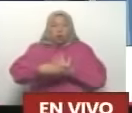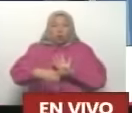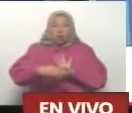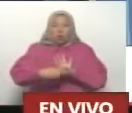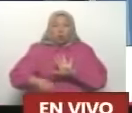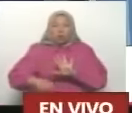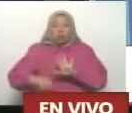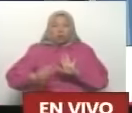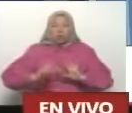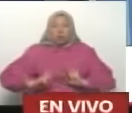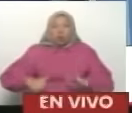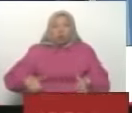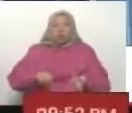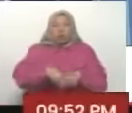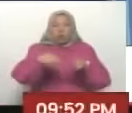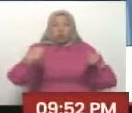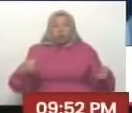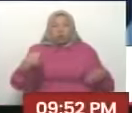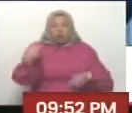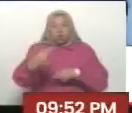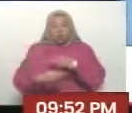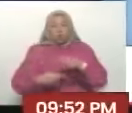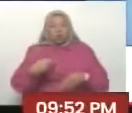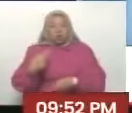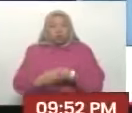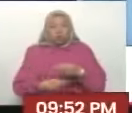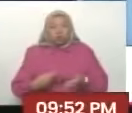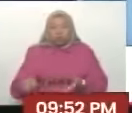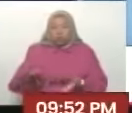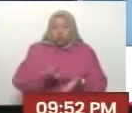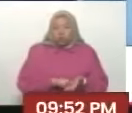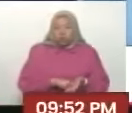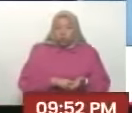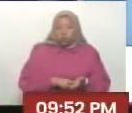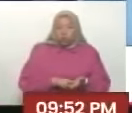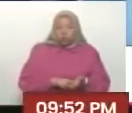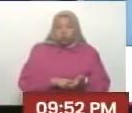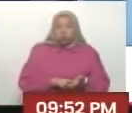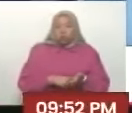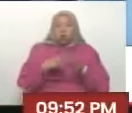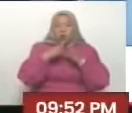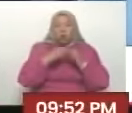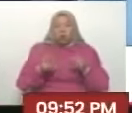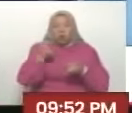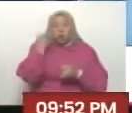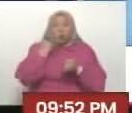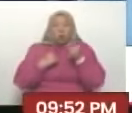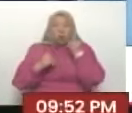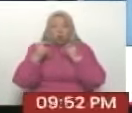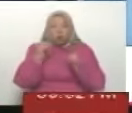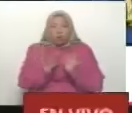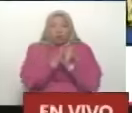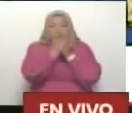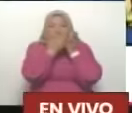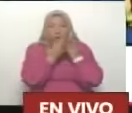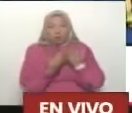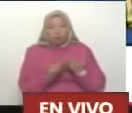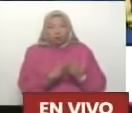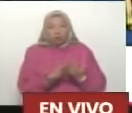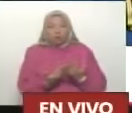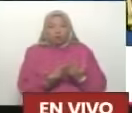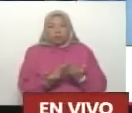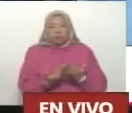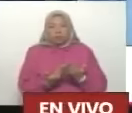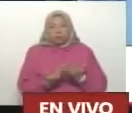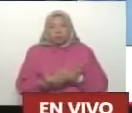Que empezó entonces a reproducirse los periódicos, en todos los idiomas, los libros. De